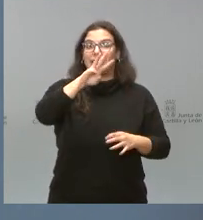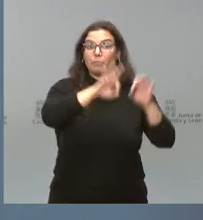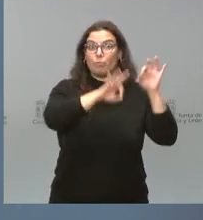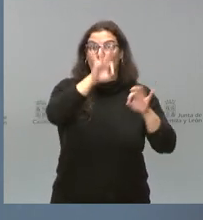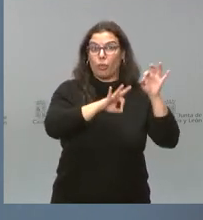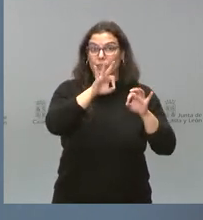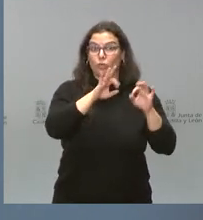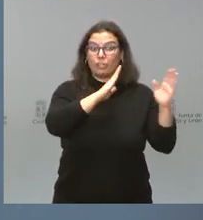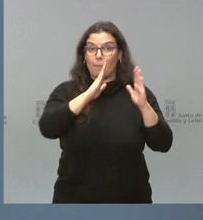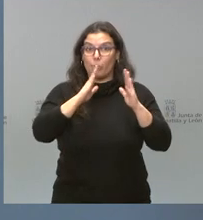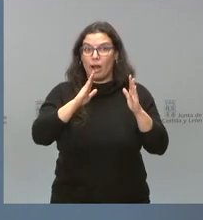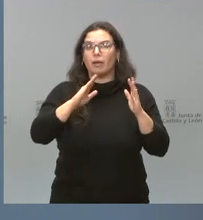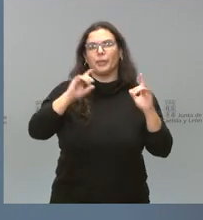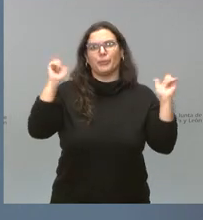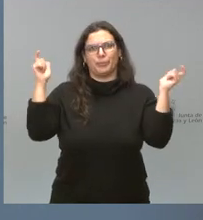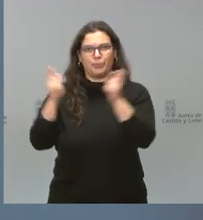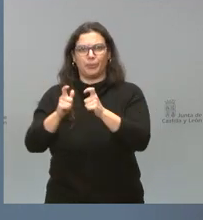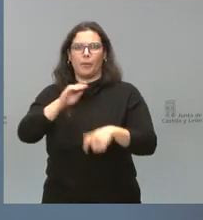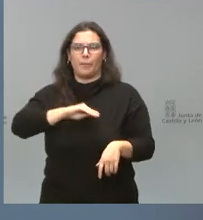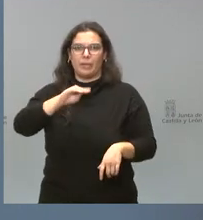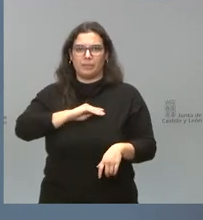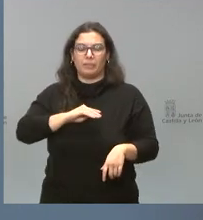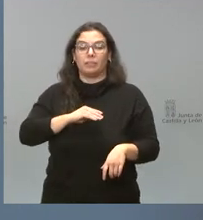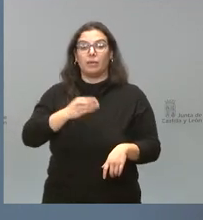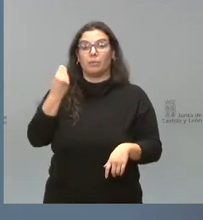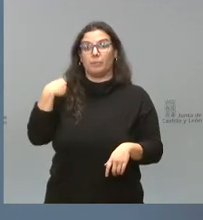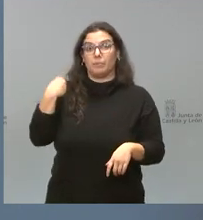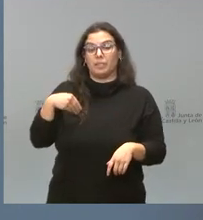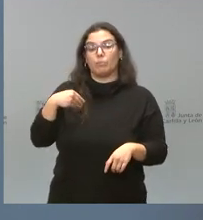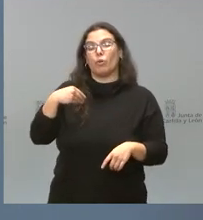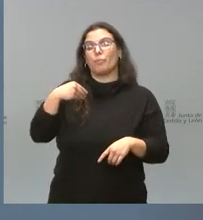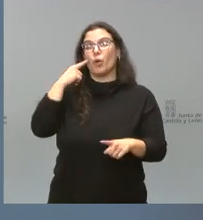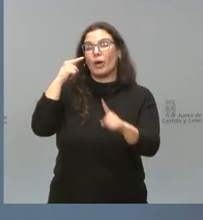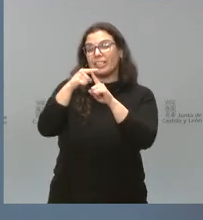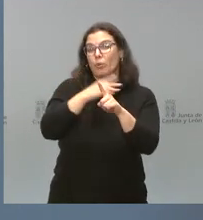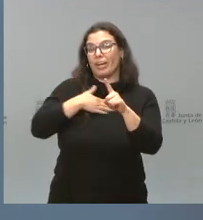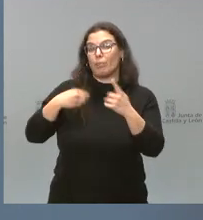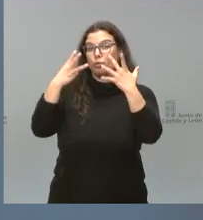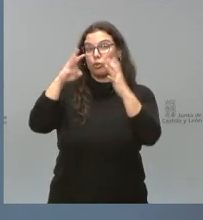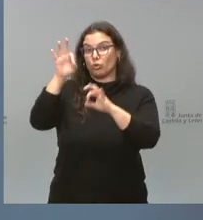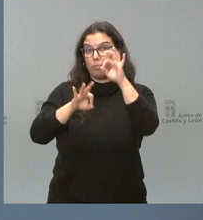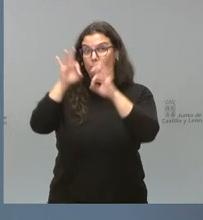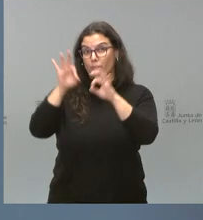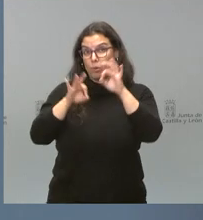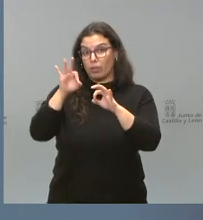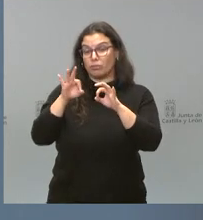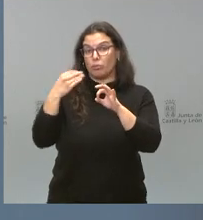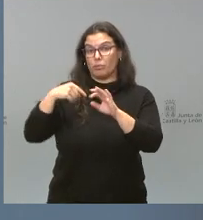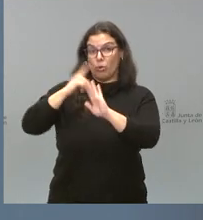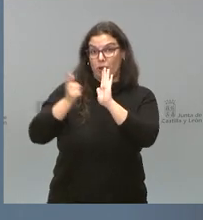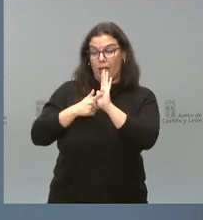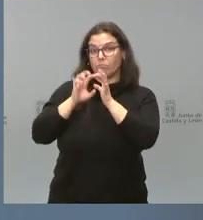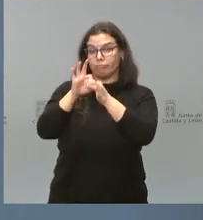entorno del 1%. Es una cifra muy inferior al 8% que establecemos como objetivo en el ámbito de la ley. Y,